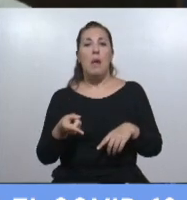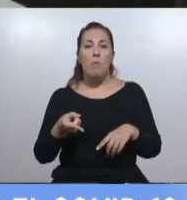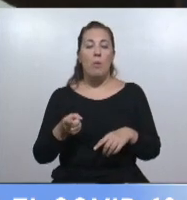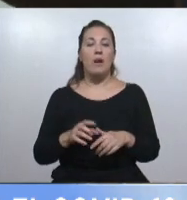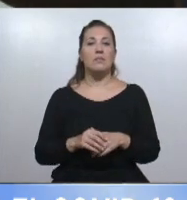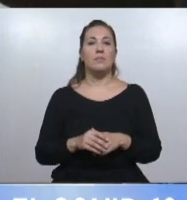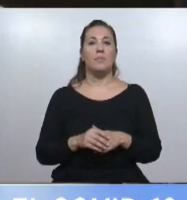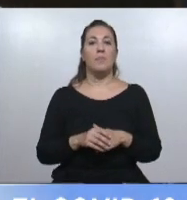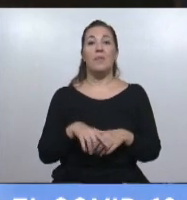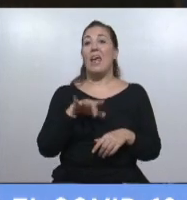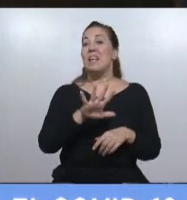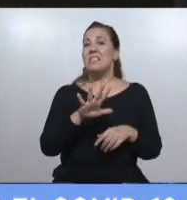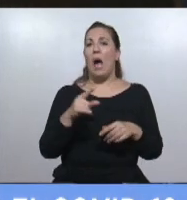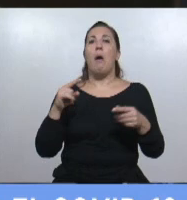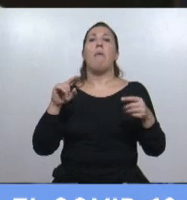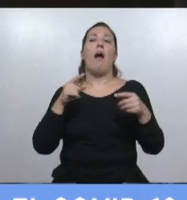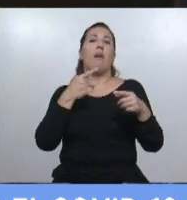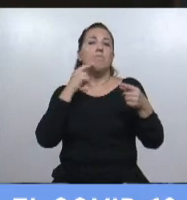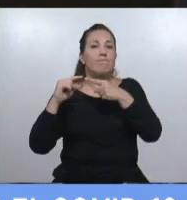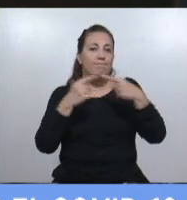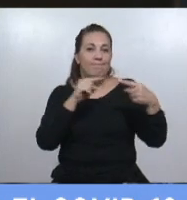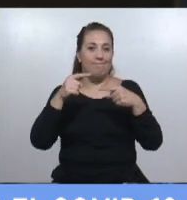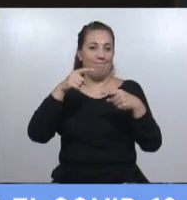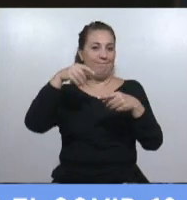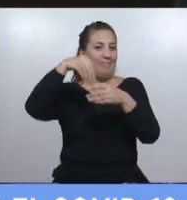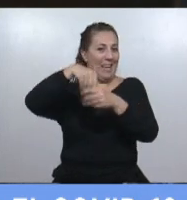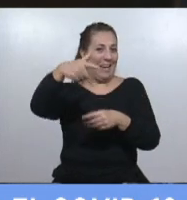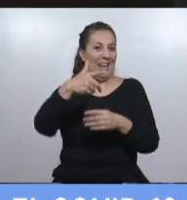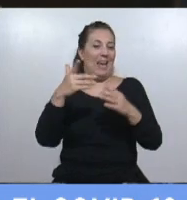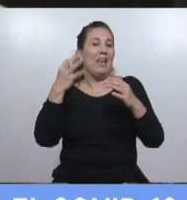Después, mientras se estaba discutiendo y dialogando en la Casa de Gobierno,